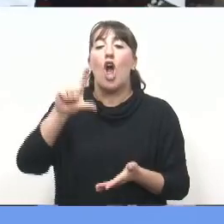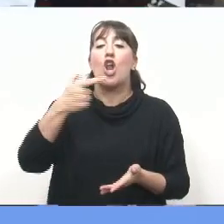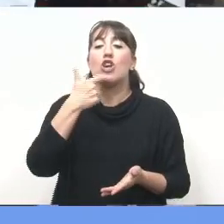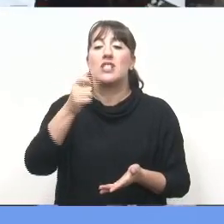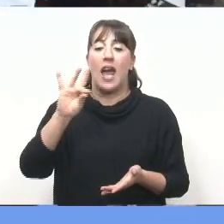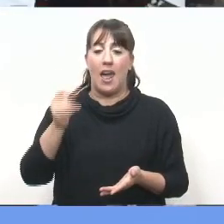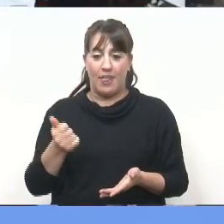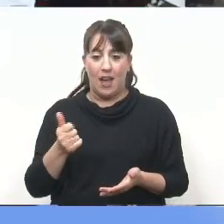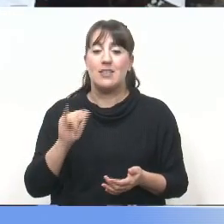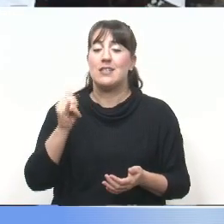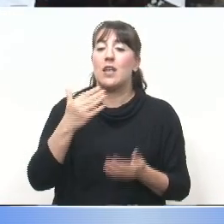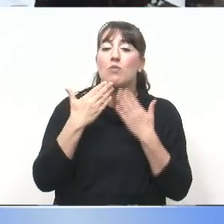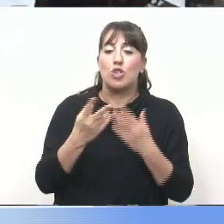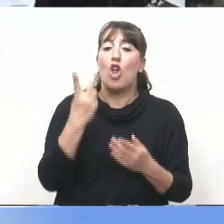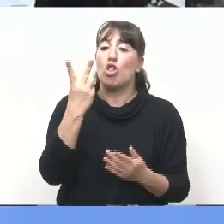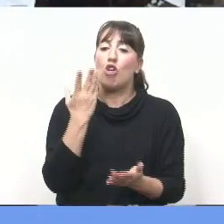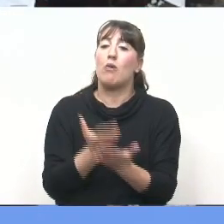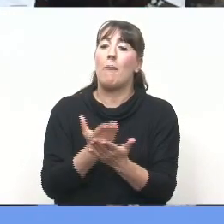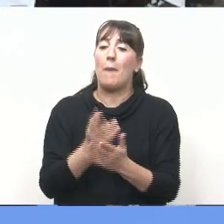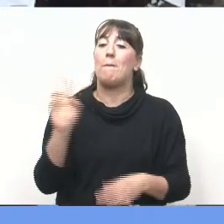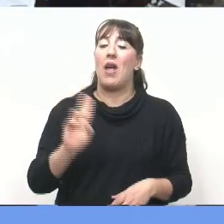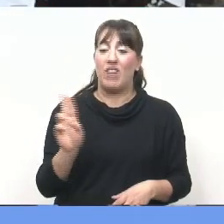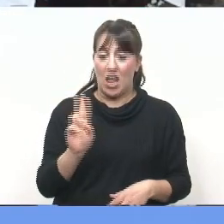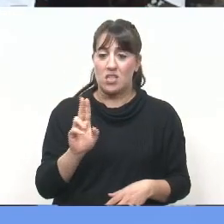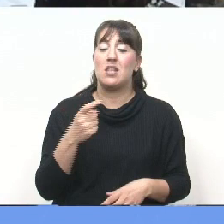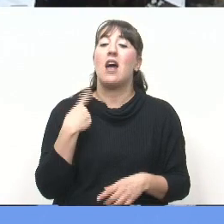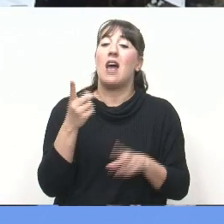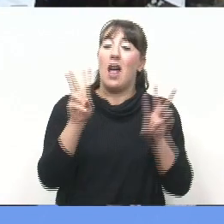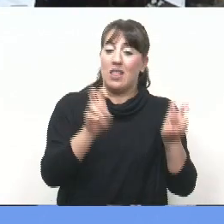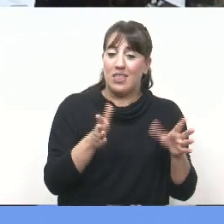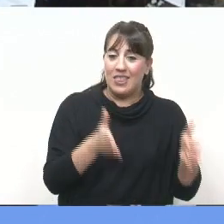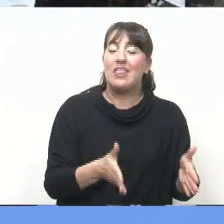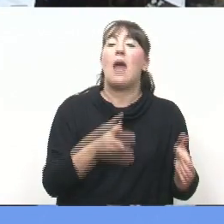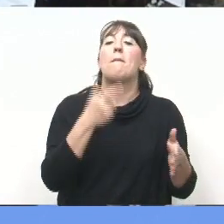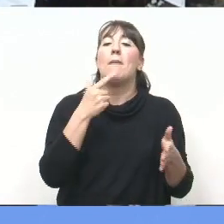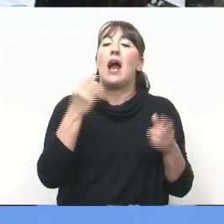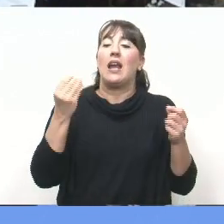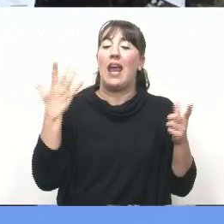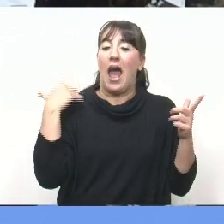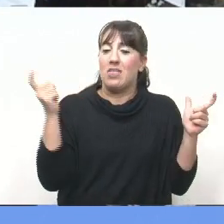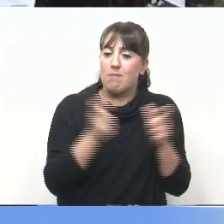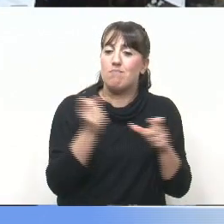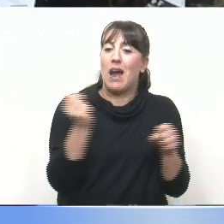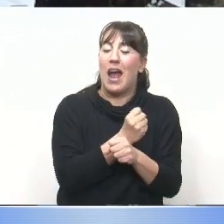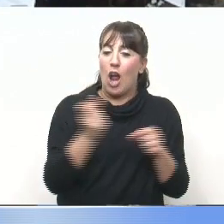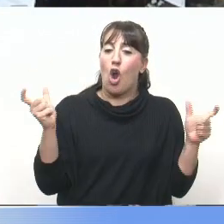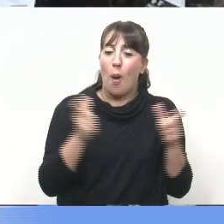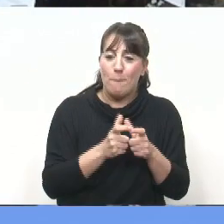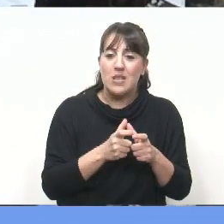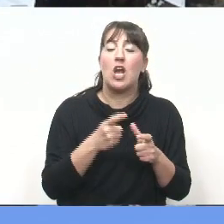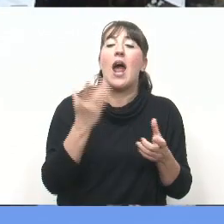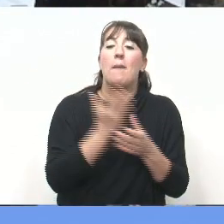Sí, muchas gracias. Son dos mociones de preferencia. Por un lado, el tratamiento con dictamen en comisiones del expediente